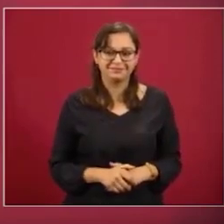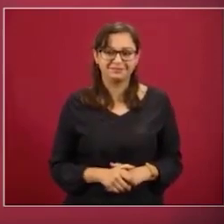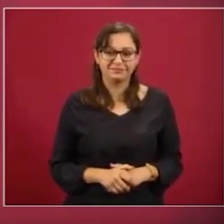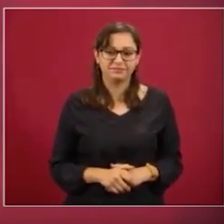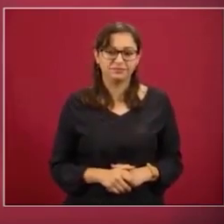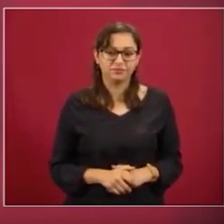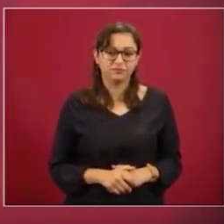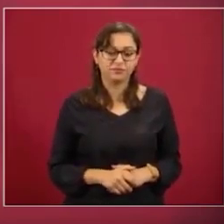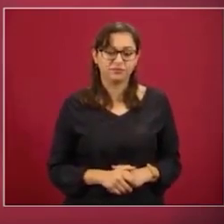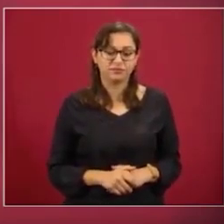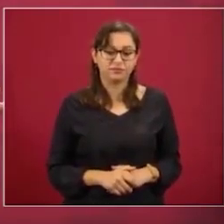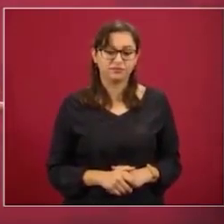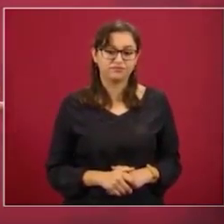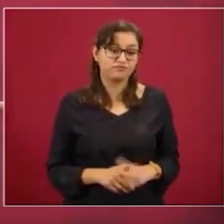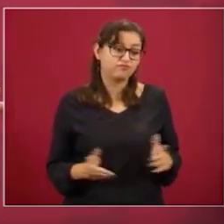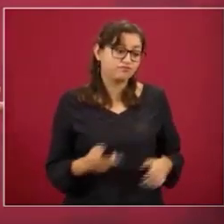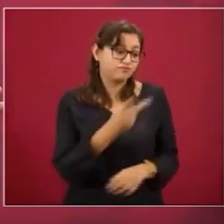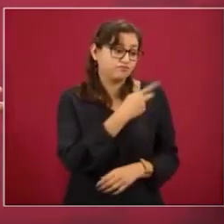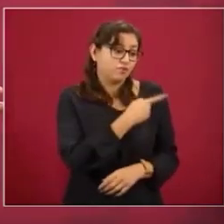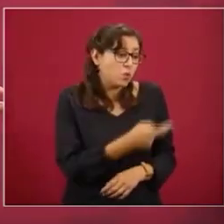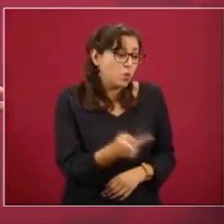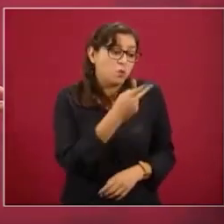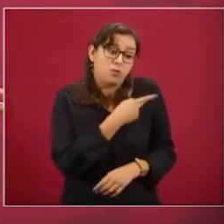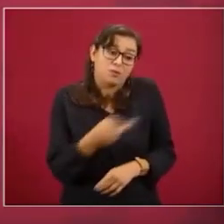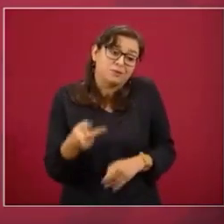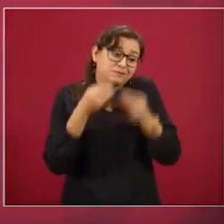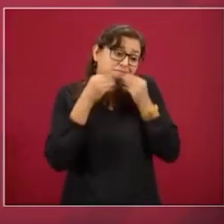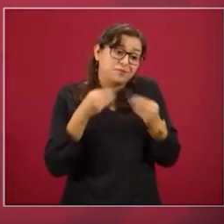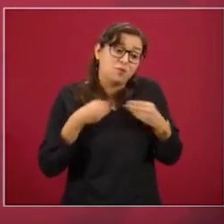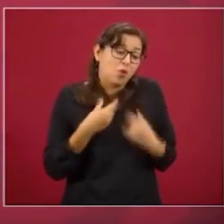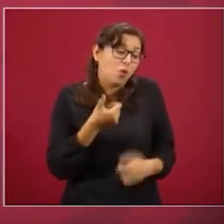la pobreza es por el destino, por la fatalidad,